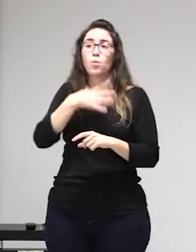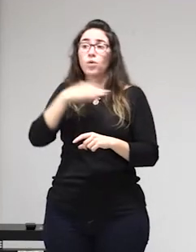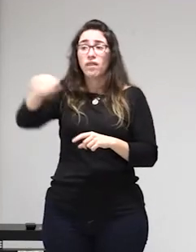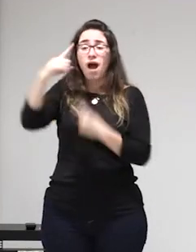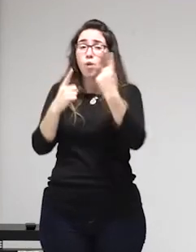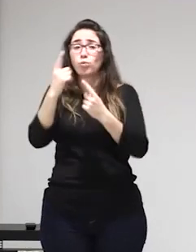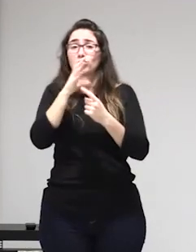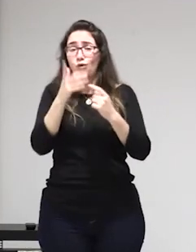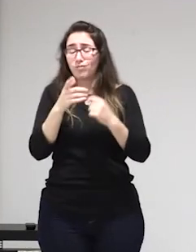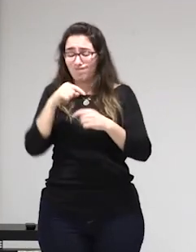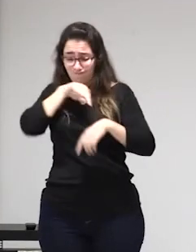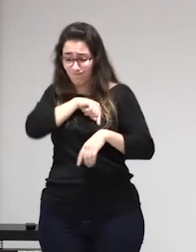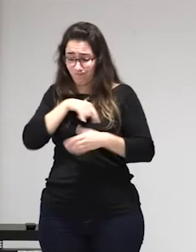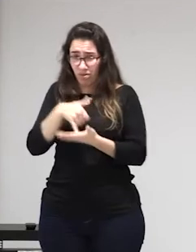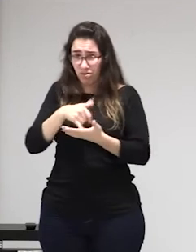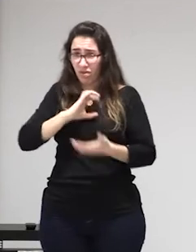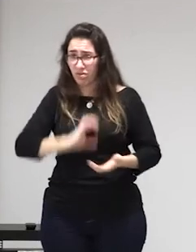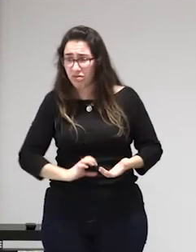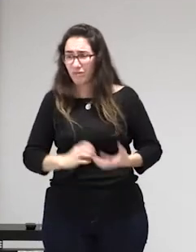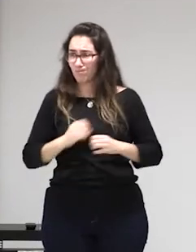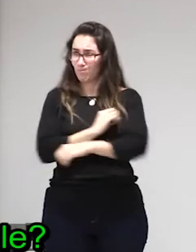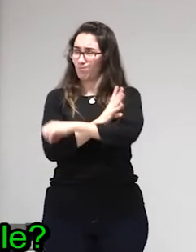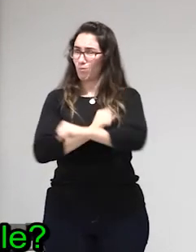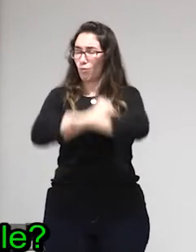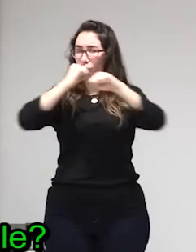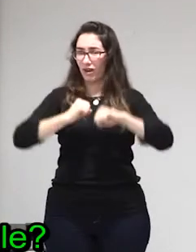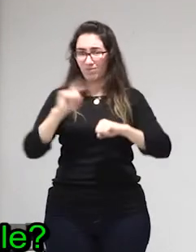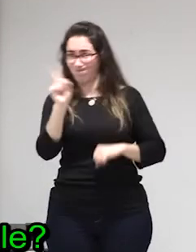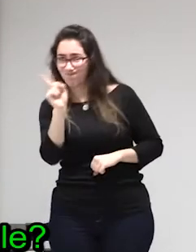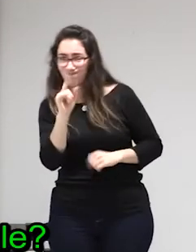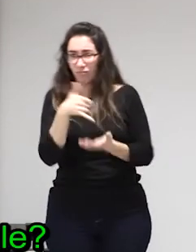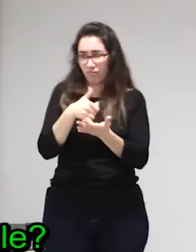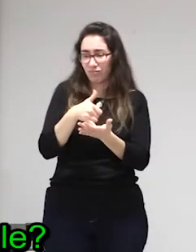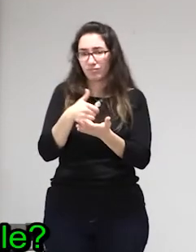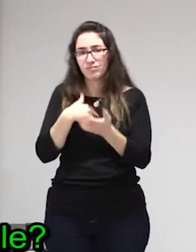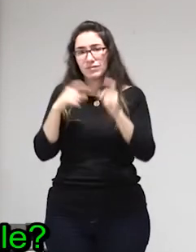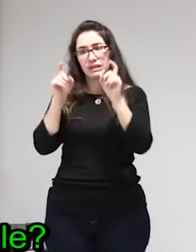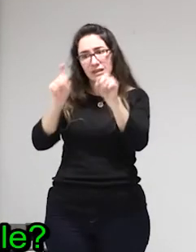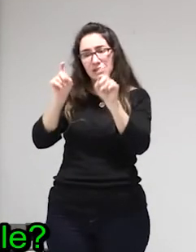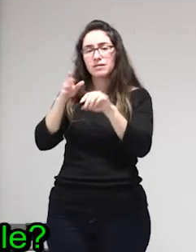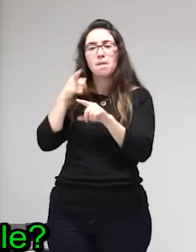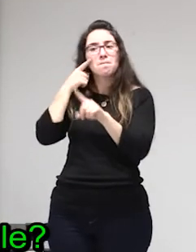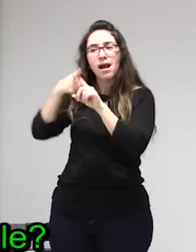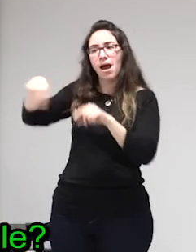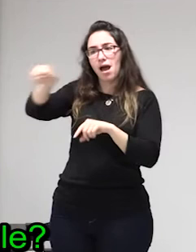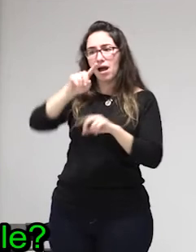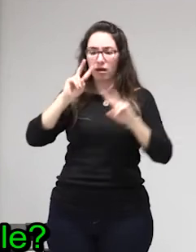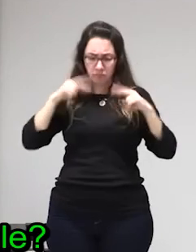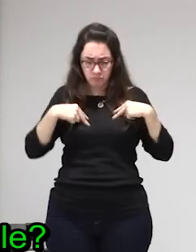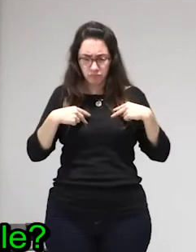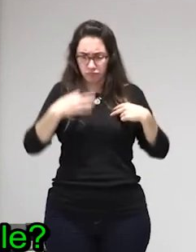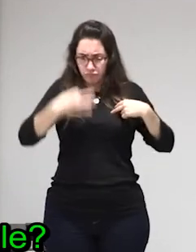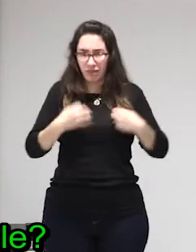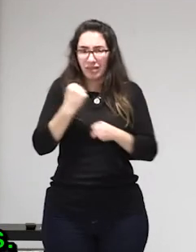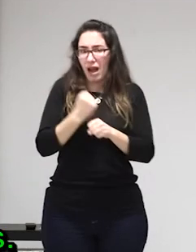manera en cualquier espacio siempre depende como todo de las condiciones materiales económicas legales y